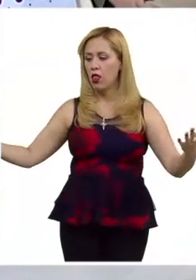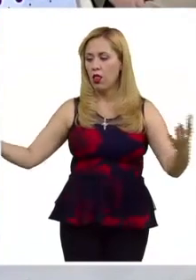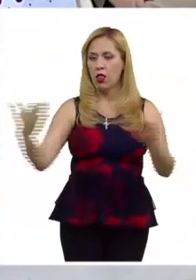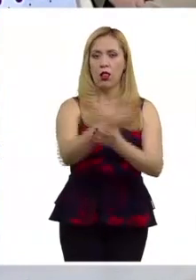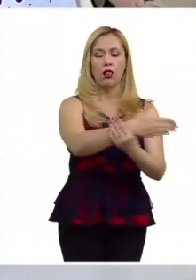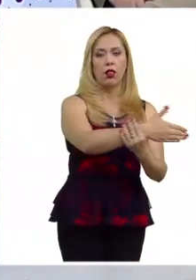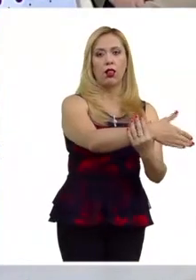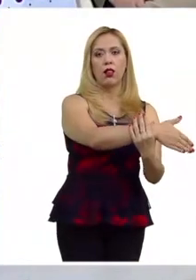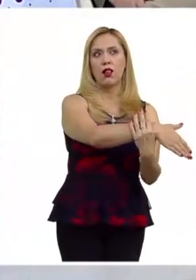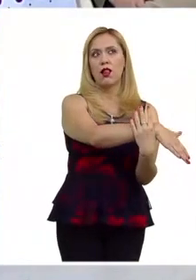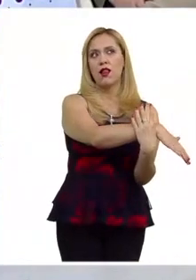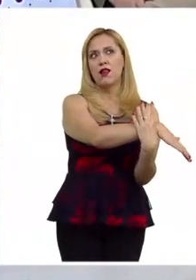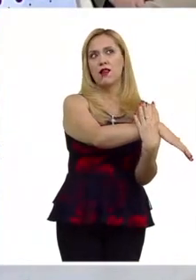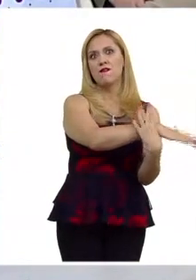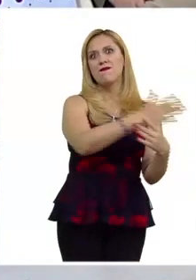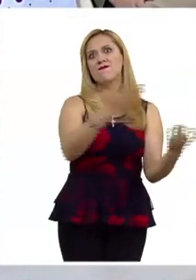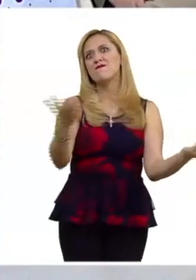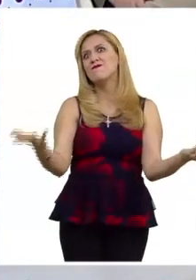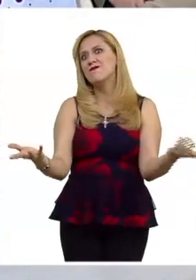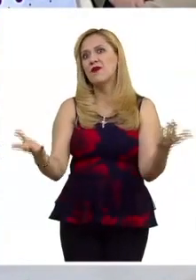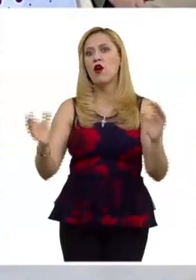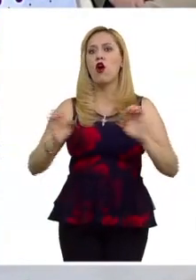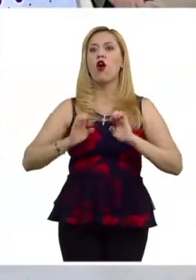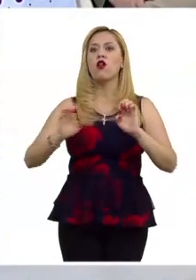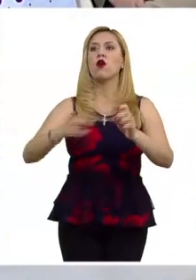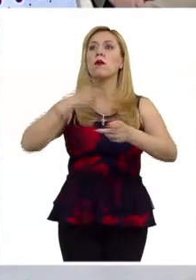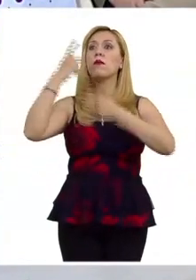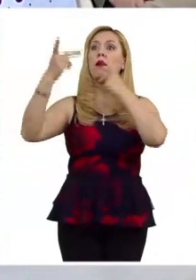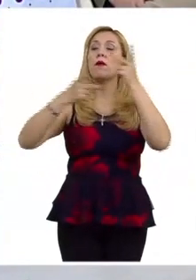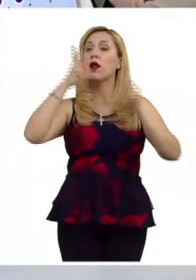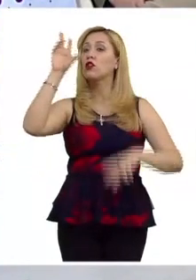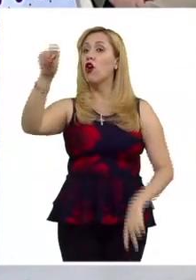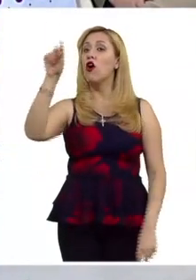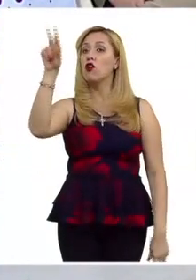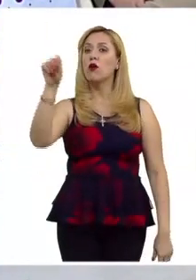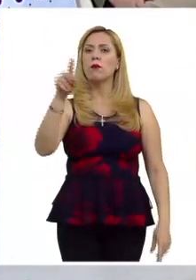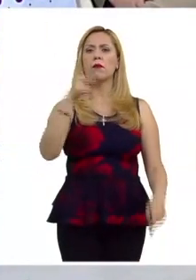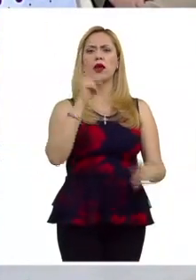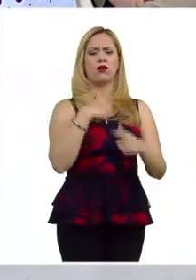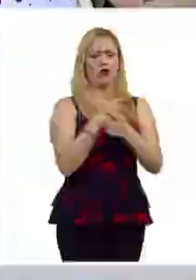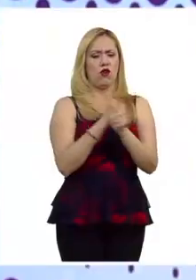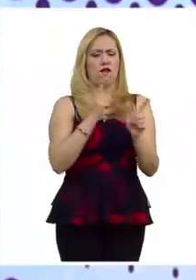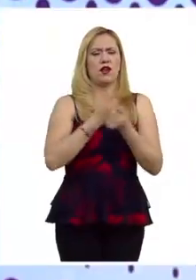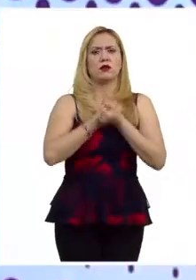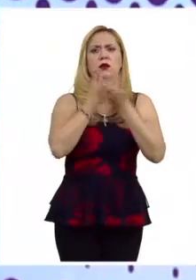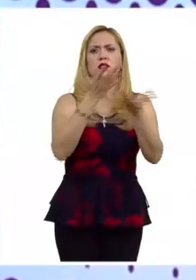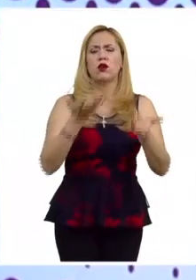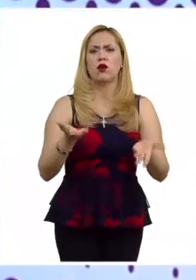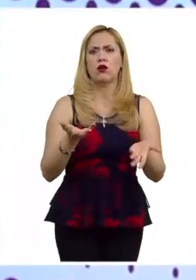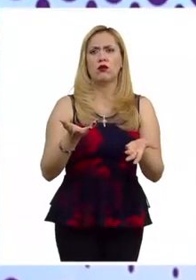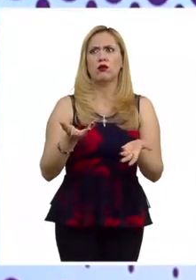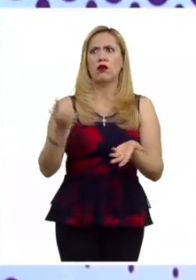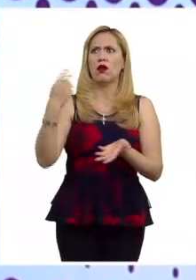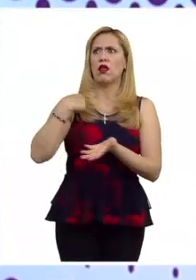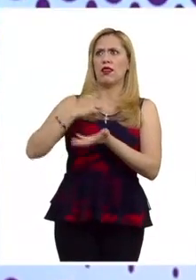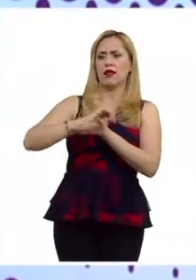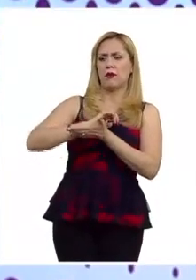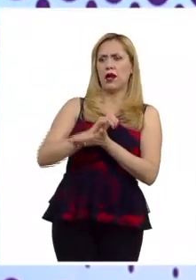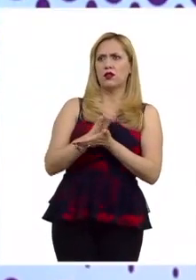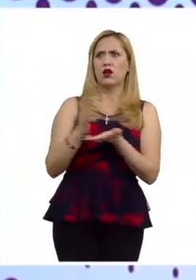como sería el caso del discurso de odio, estar afectando el derecho a la igualdad y a la no discriminación, que son categorías